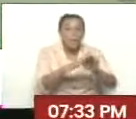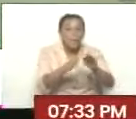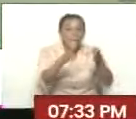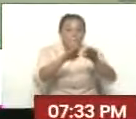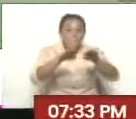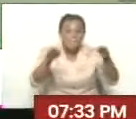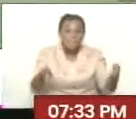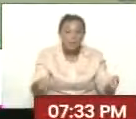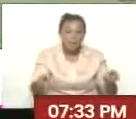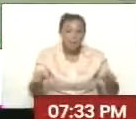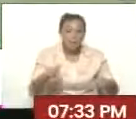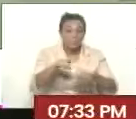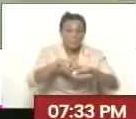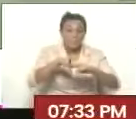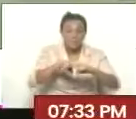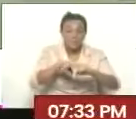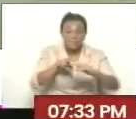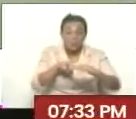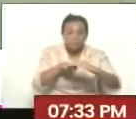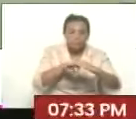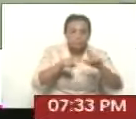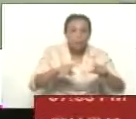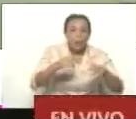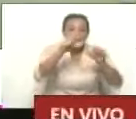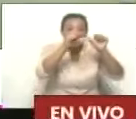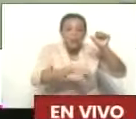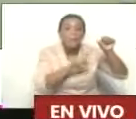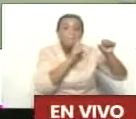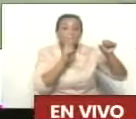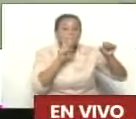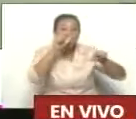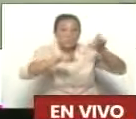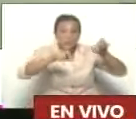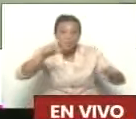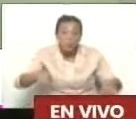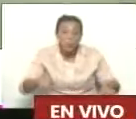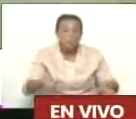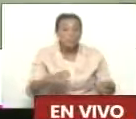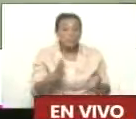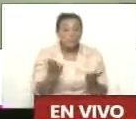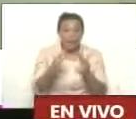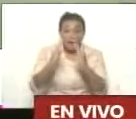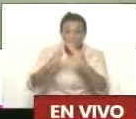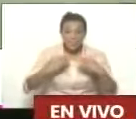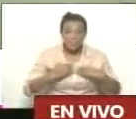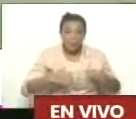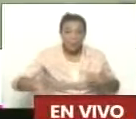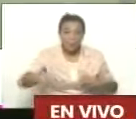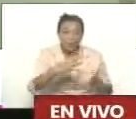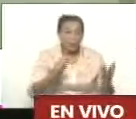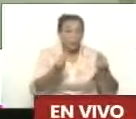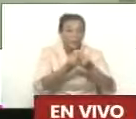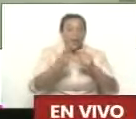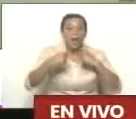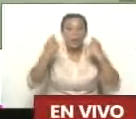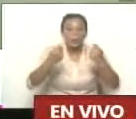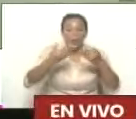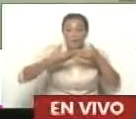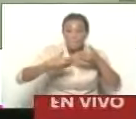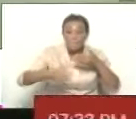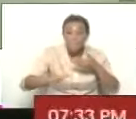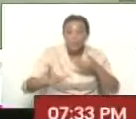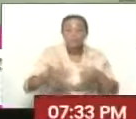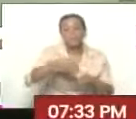Presidente, el Consejo Nacional Electoral publicó el listado oficial de los miembros de mesa que acompañarán la jornada comercial